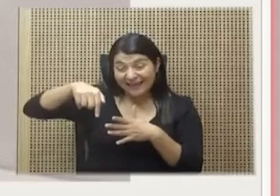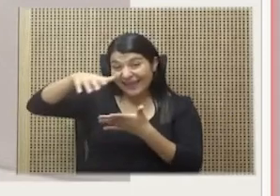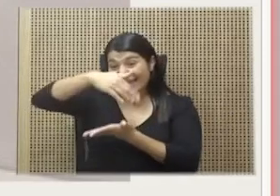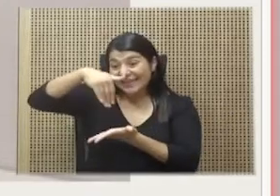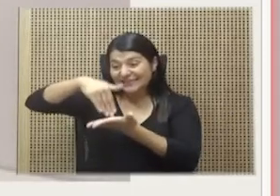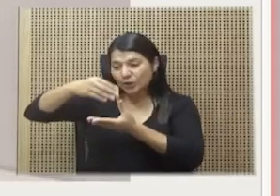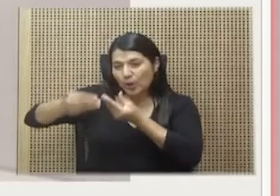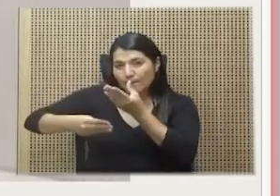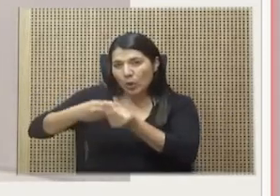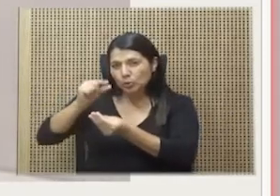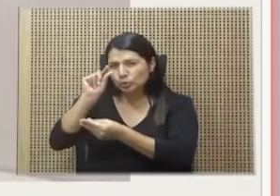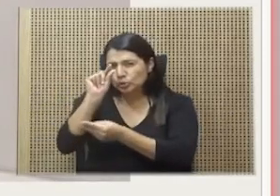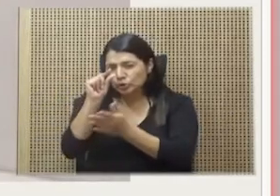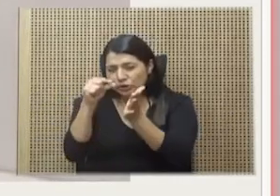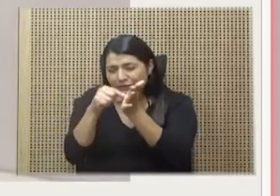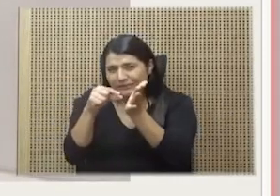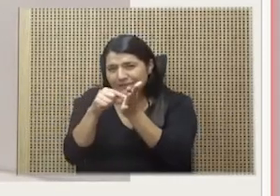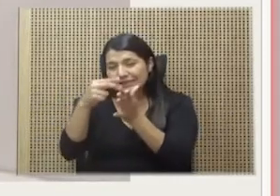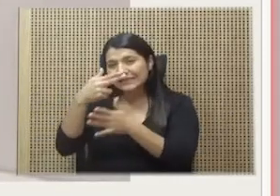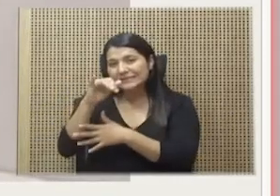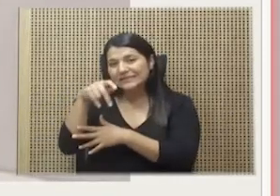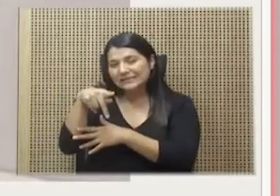microchips y tecnología.